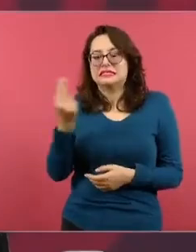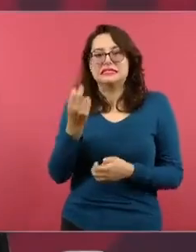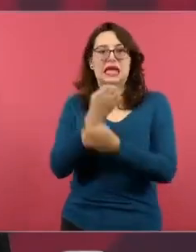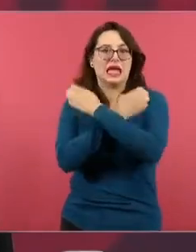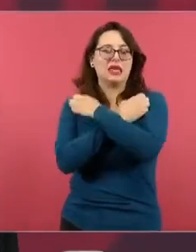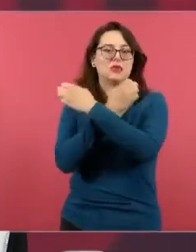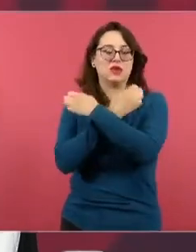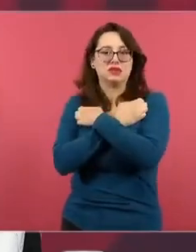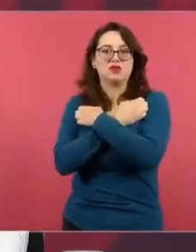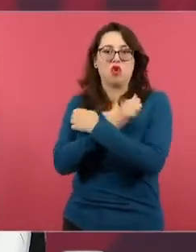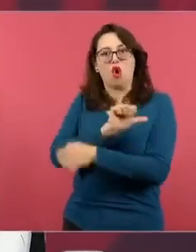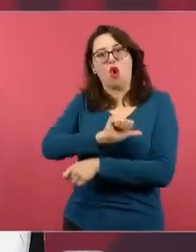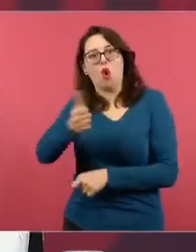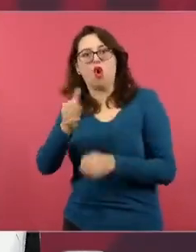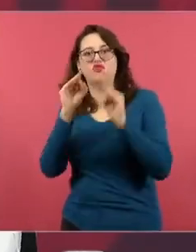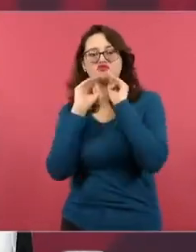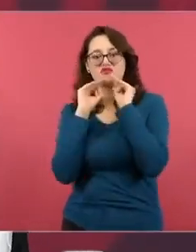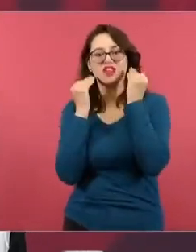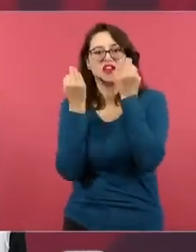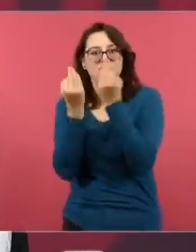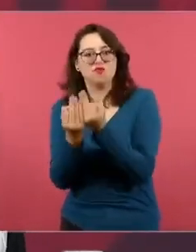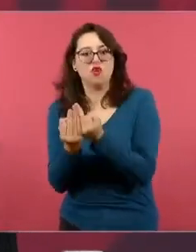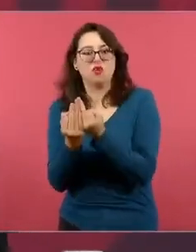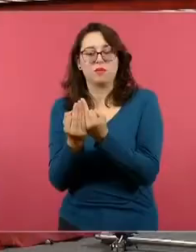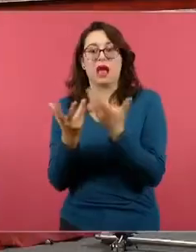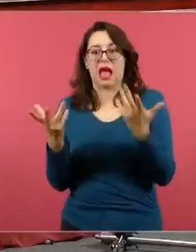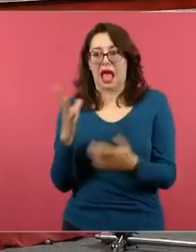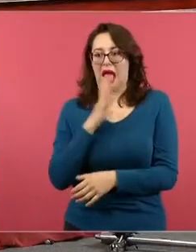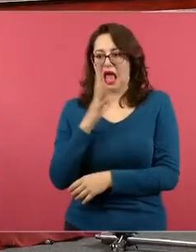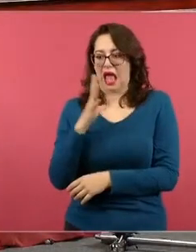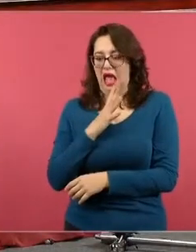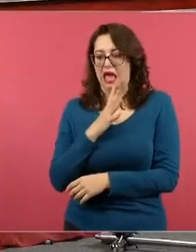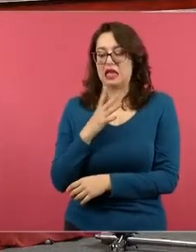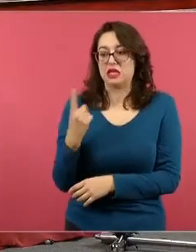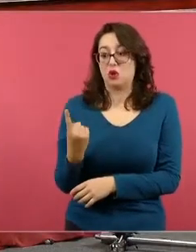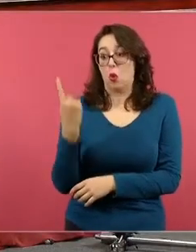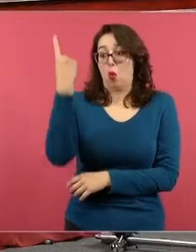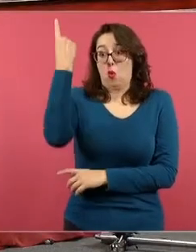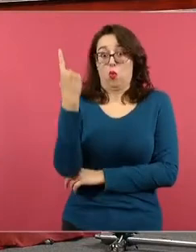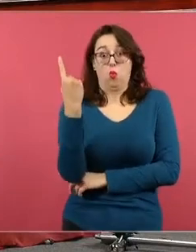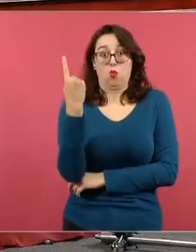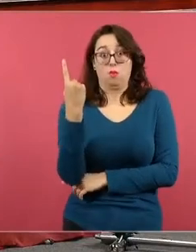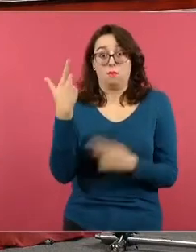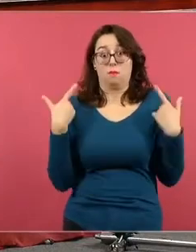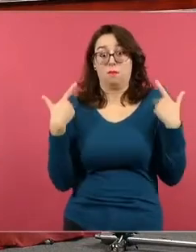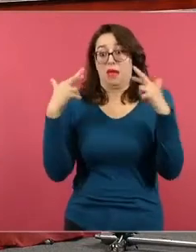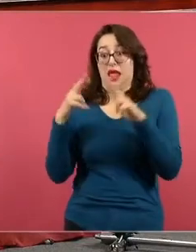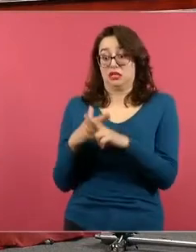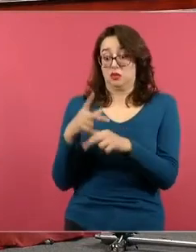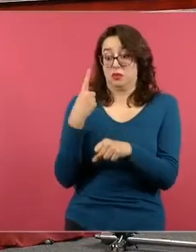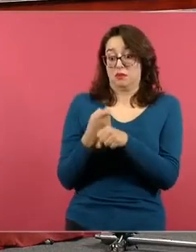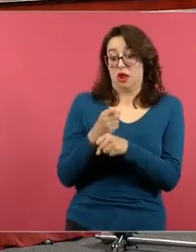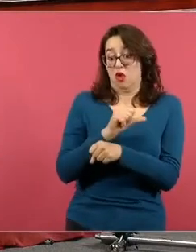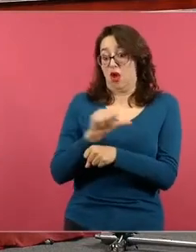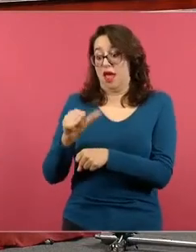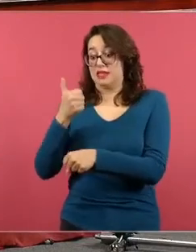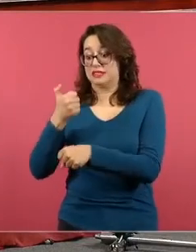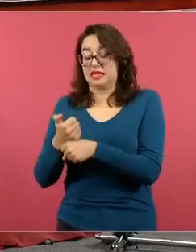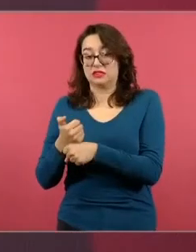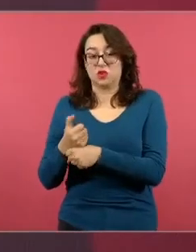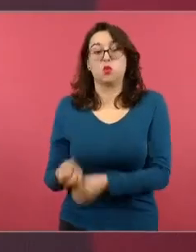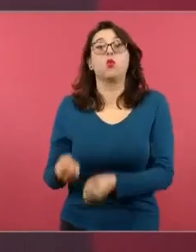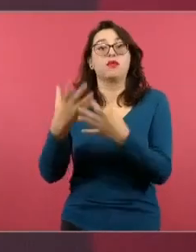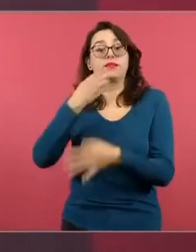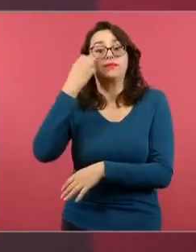unitarias así como el caso de la maestra Arely que ella sola es directora maestra de primero a sexto tenemos 11